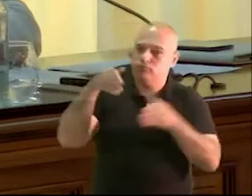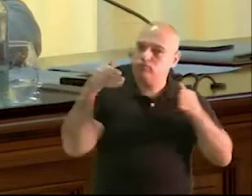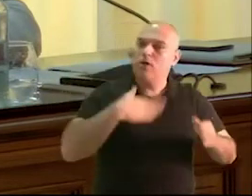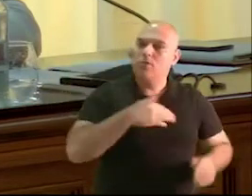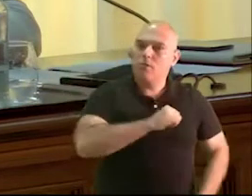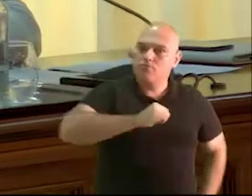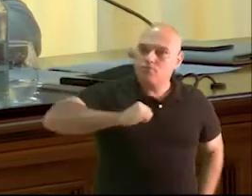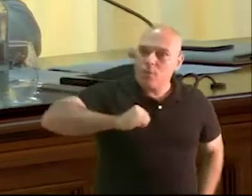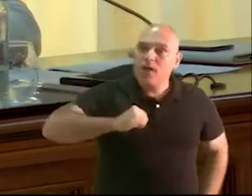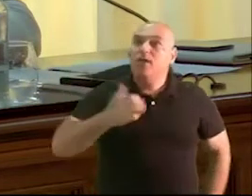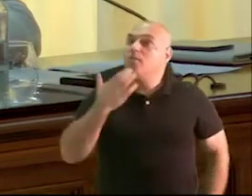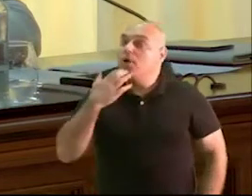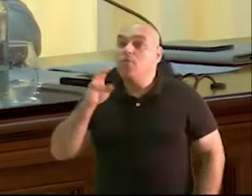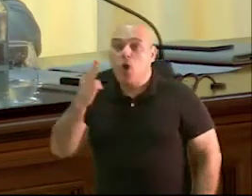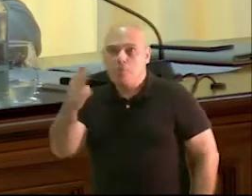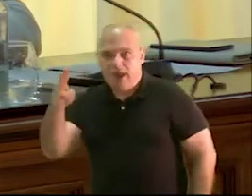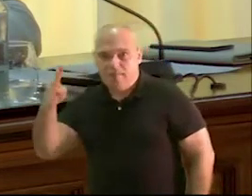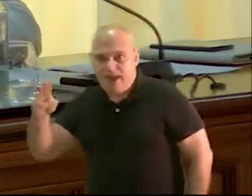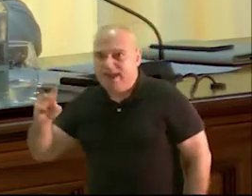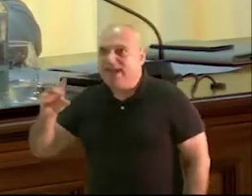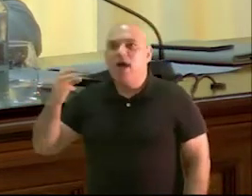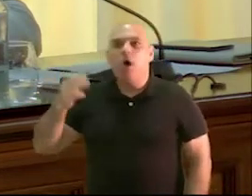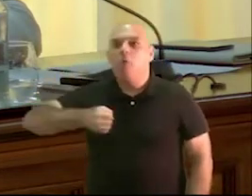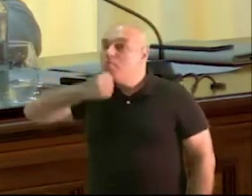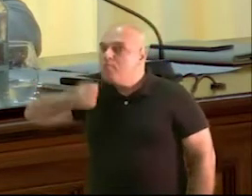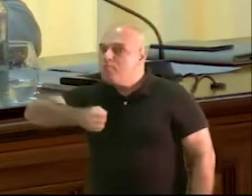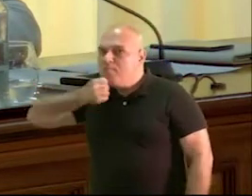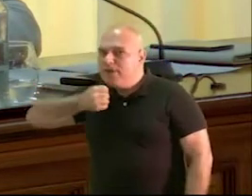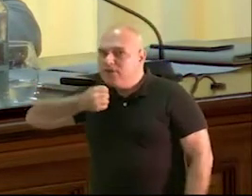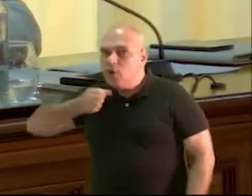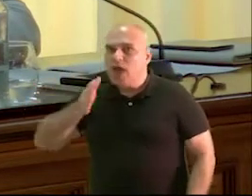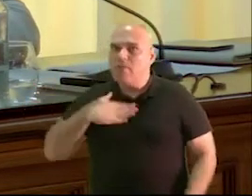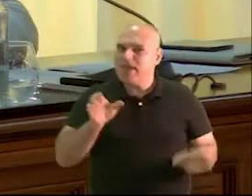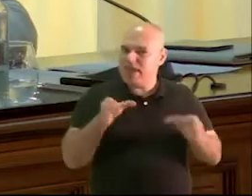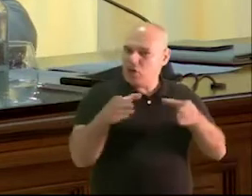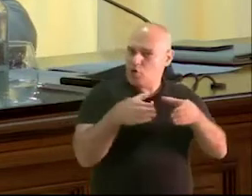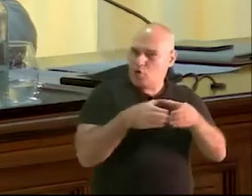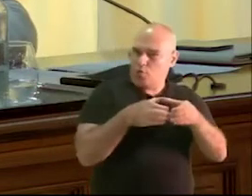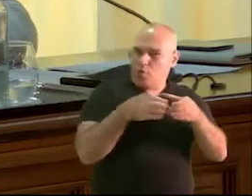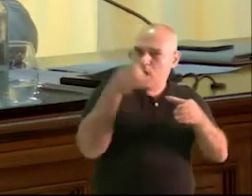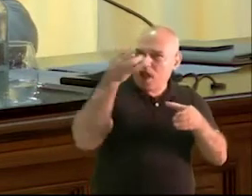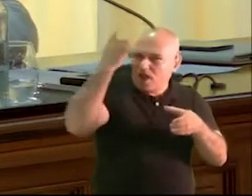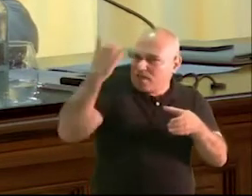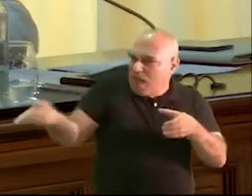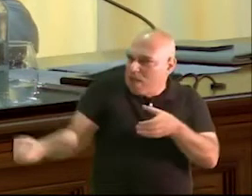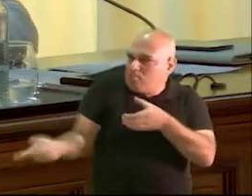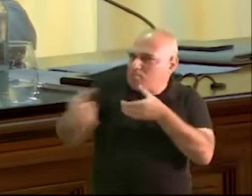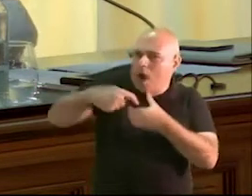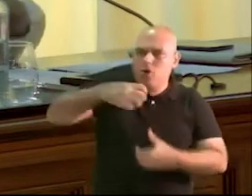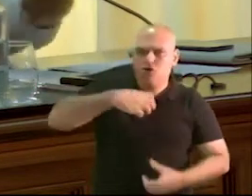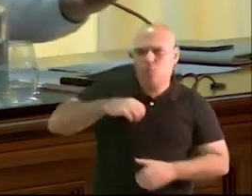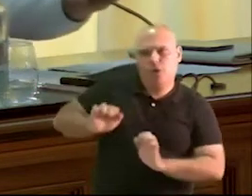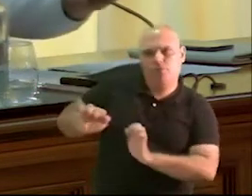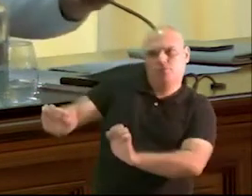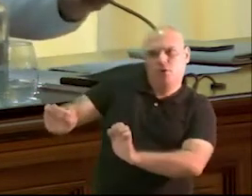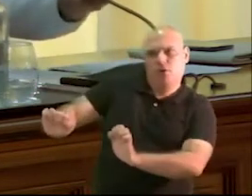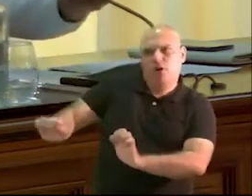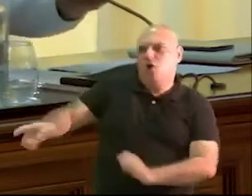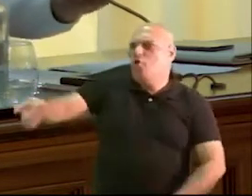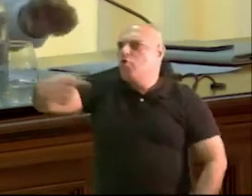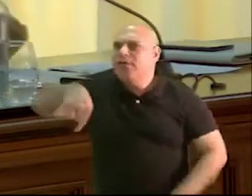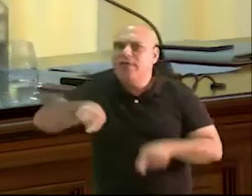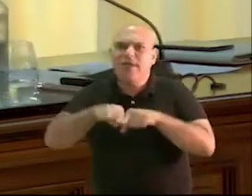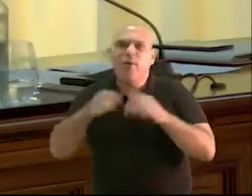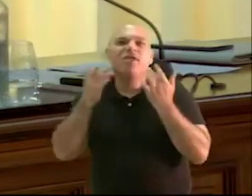tomar parte en una decisión interna de mi grupo político y, sobre todo, cuando ustedes son juez y parte.